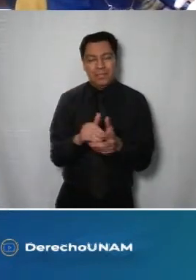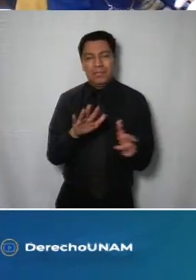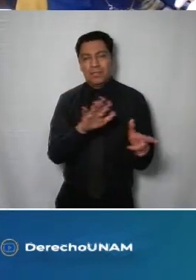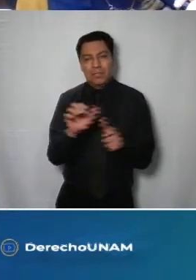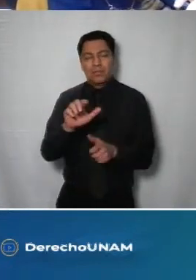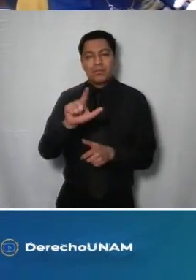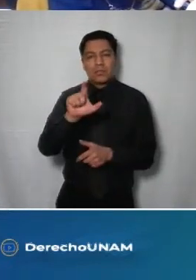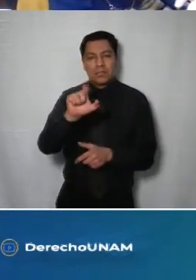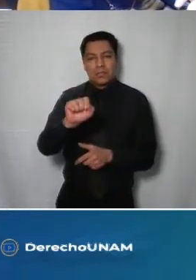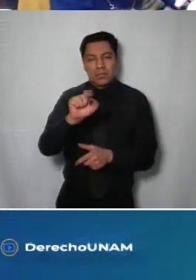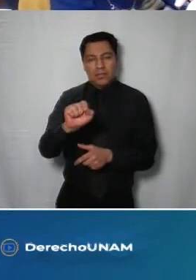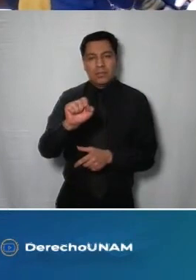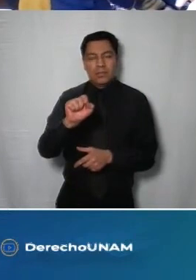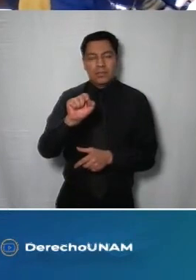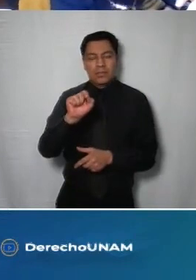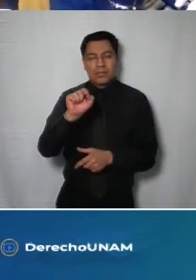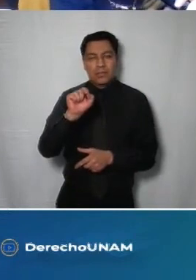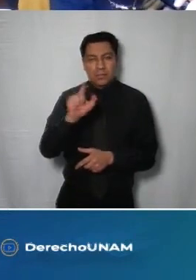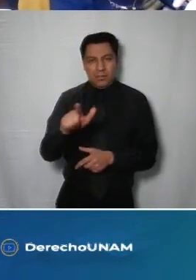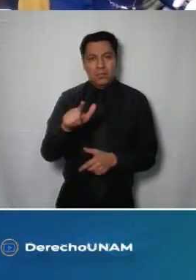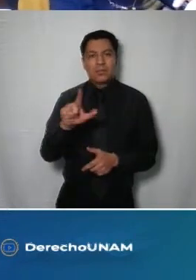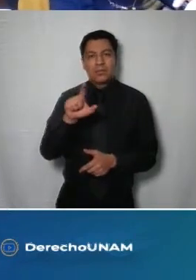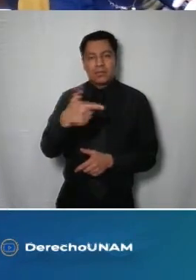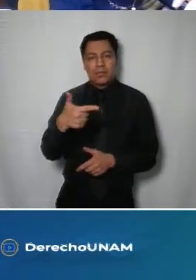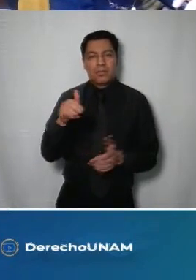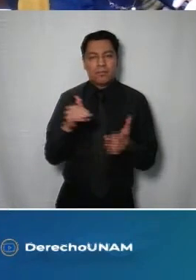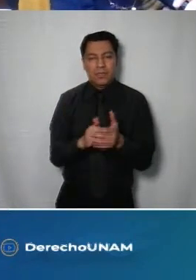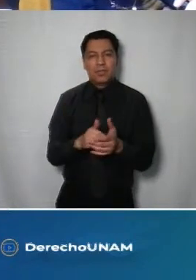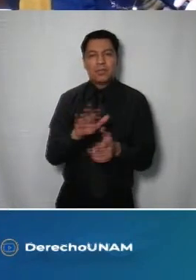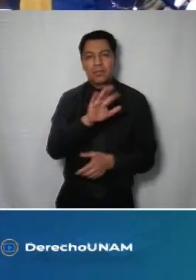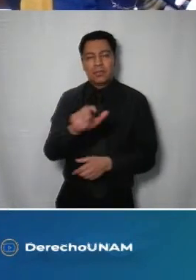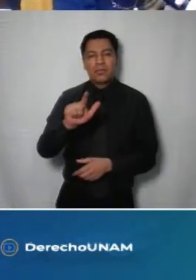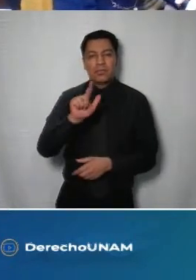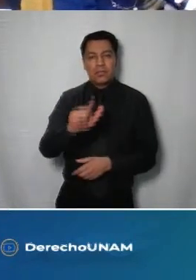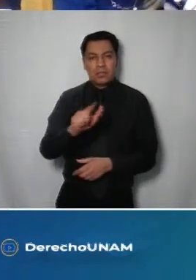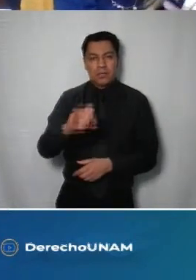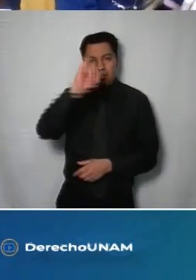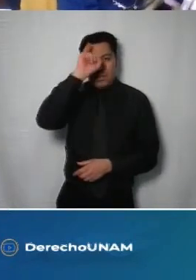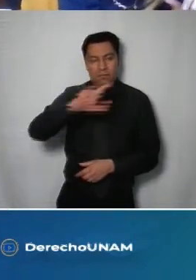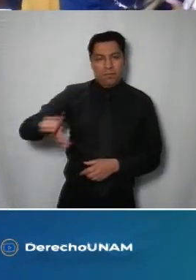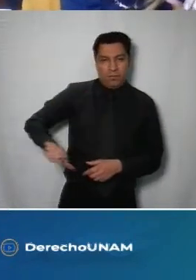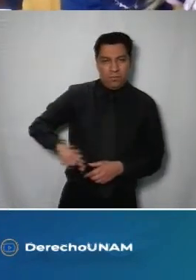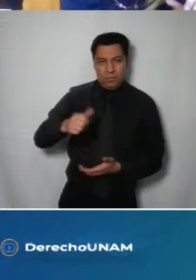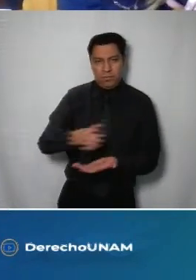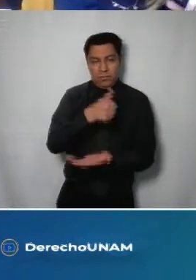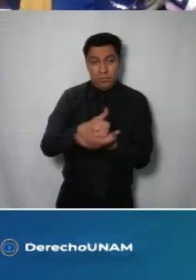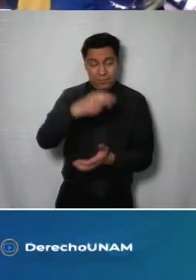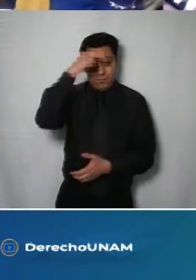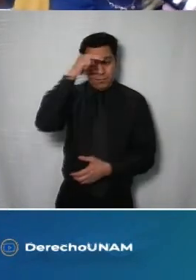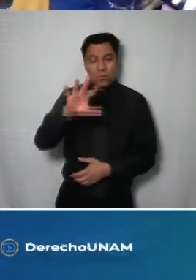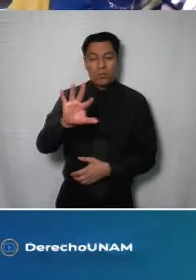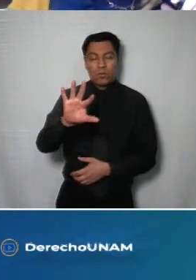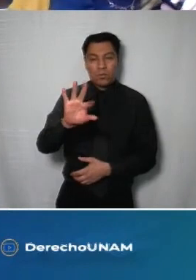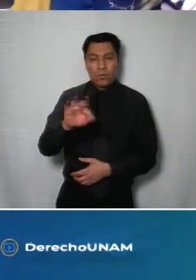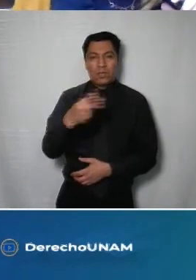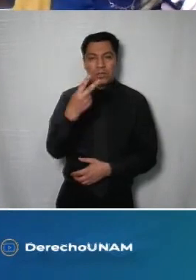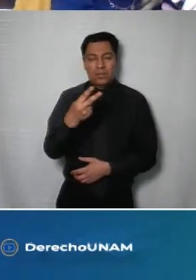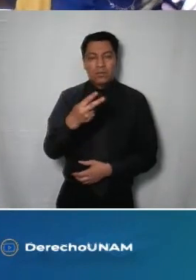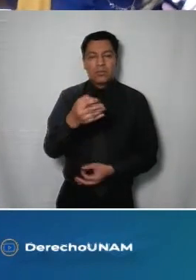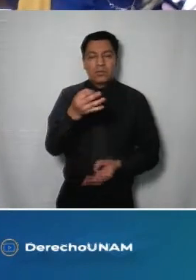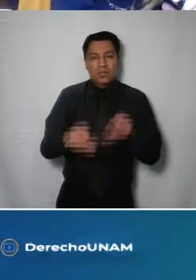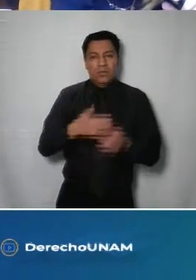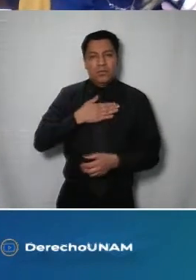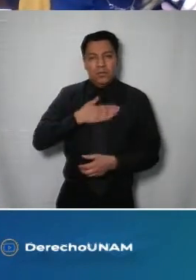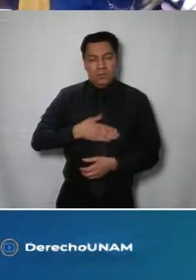Tribunal Superior de Justicia de la Ciudad de México 7527 de la Jefatura de Gobierno de la Ciudad de México 42 del